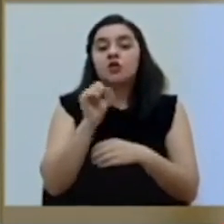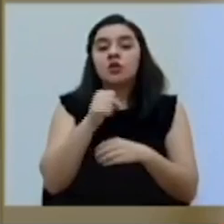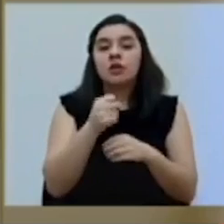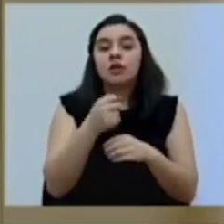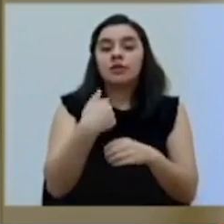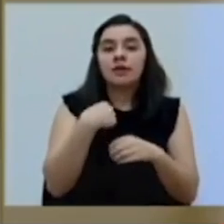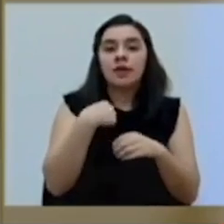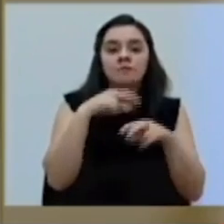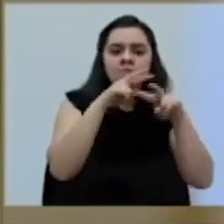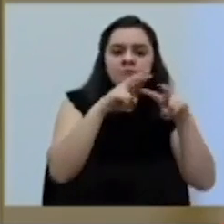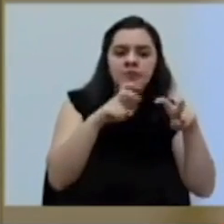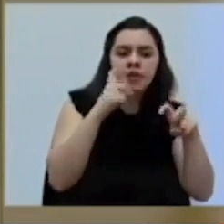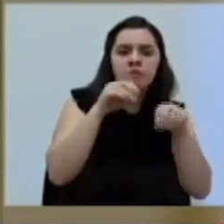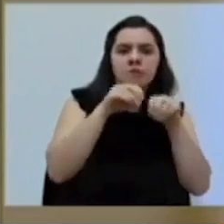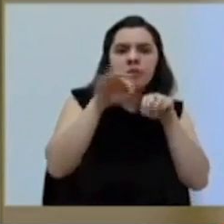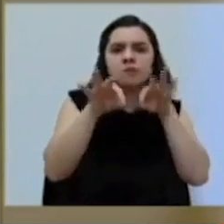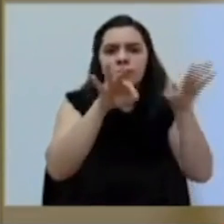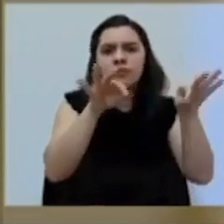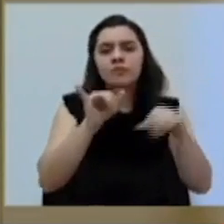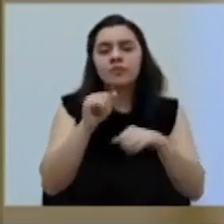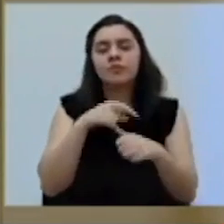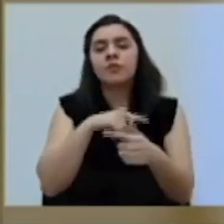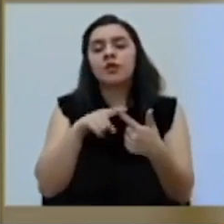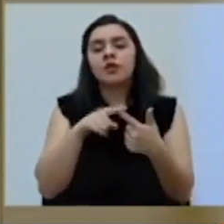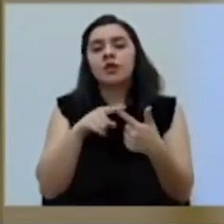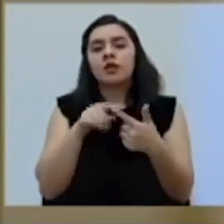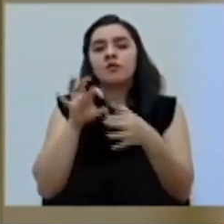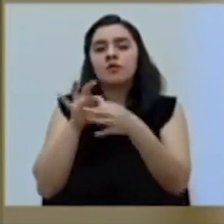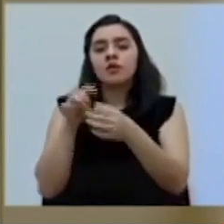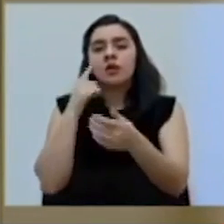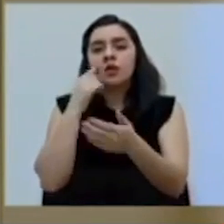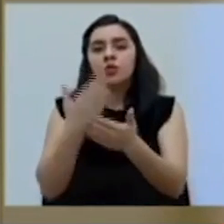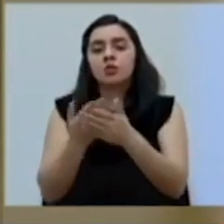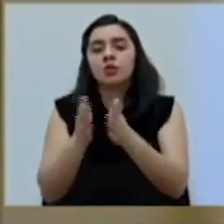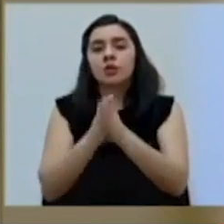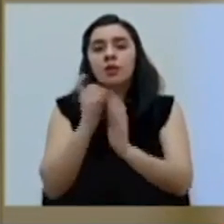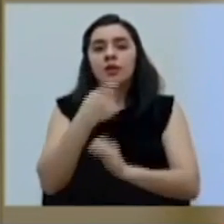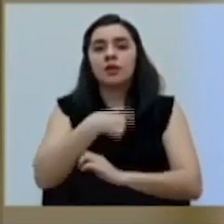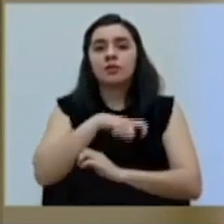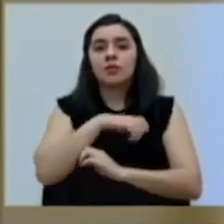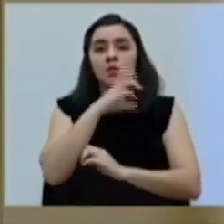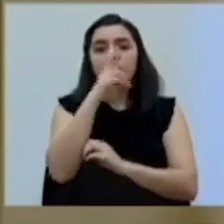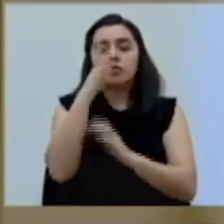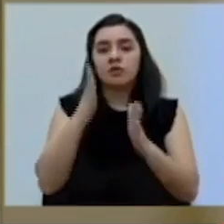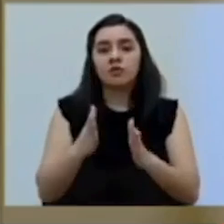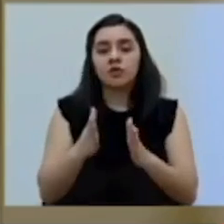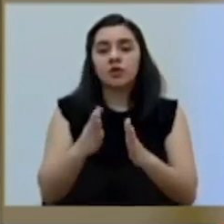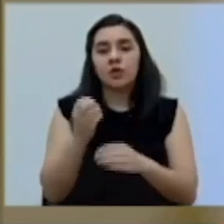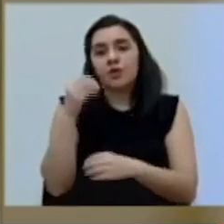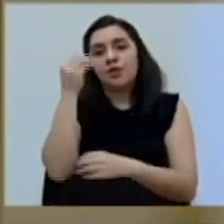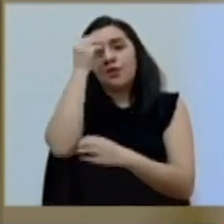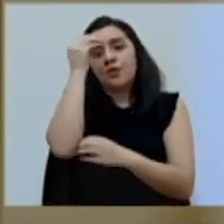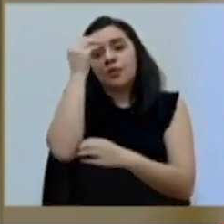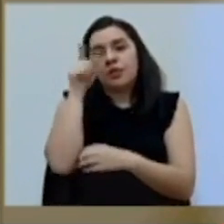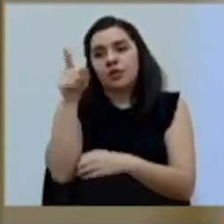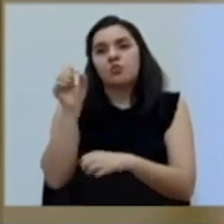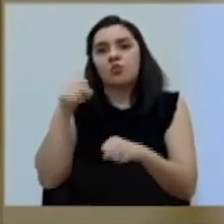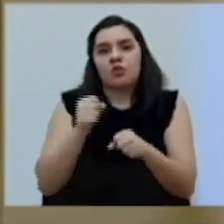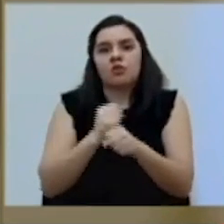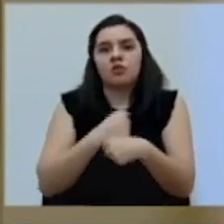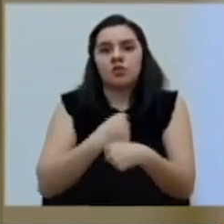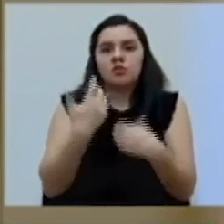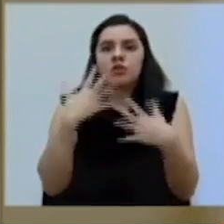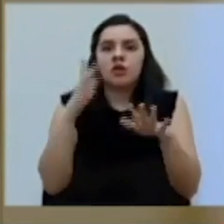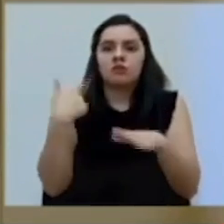evidencia de transmisión. Y con respecto a las pruebas que pide España a los costarricenses, pues, obviamente ellos pueden hacerlo. Ya hemos